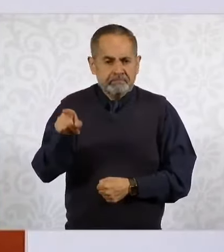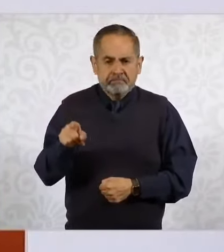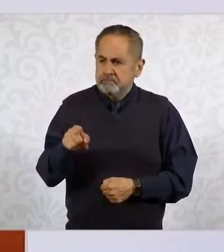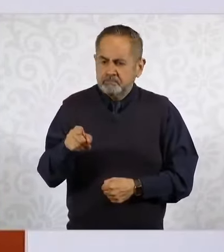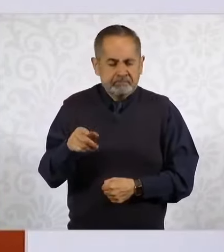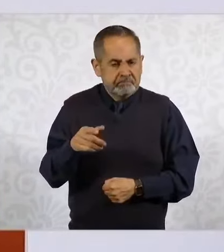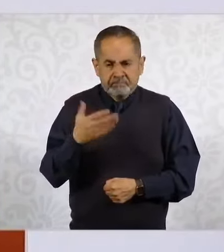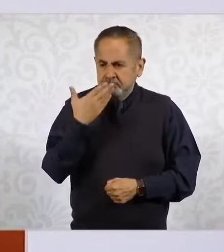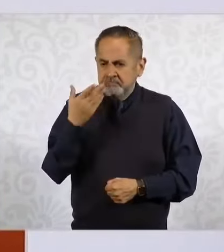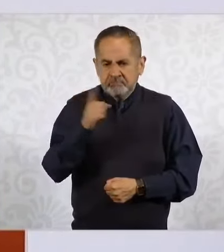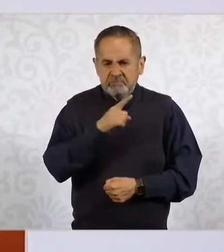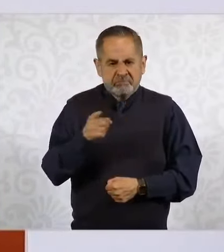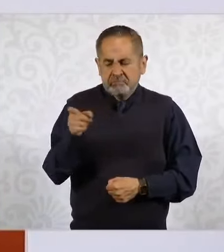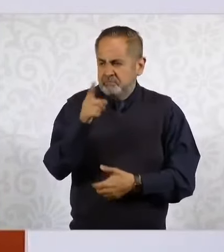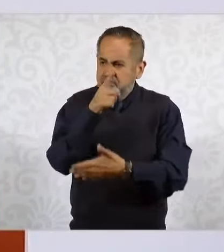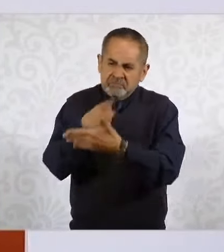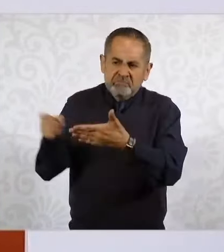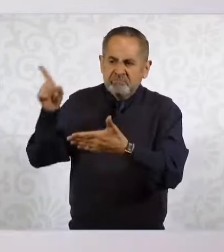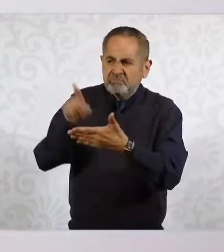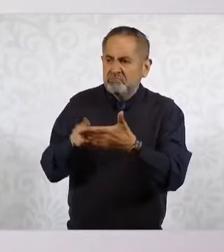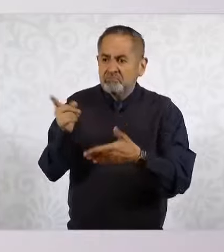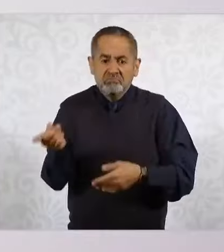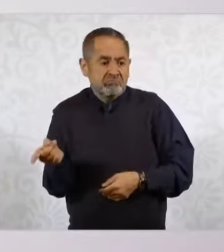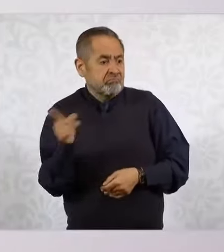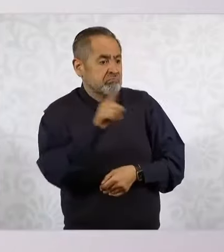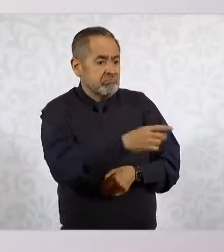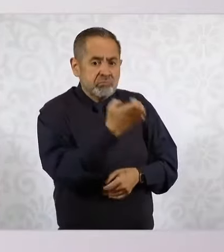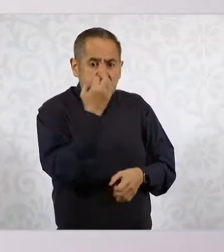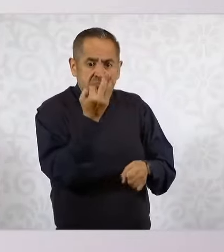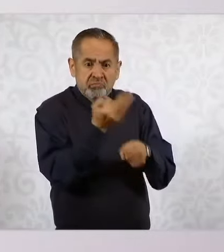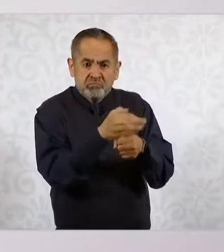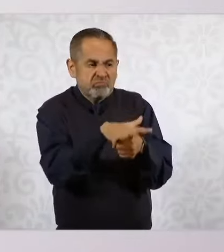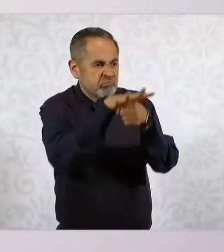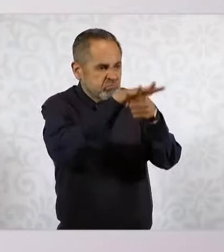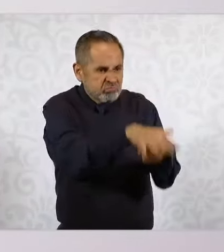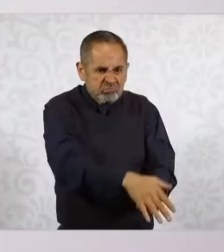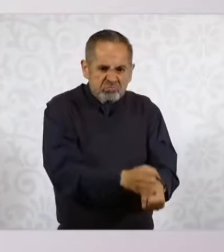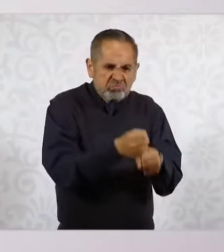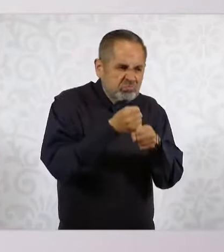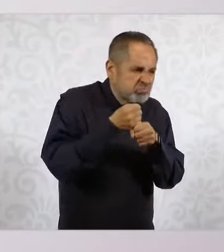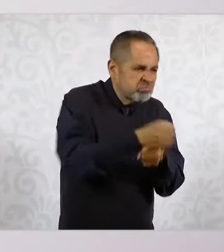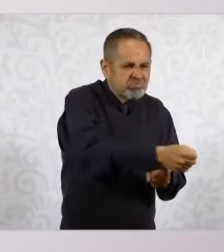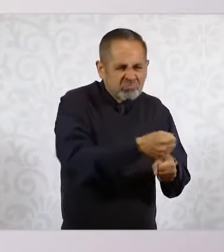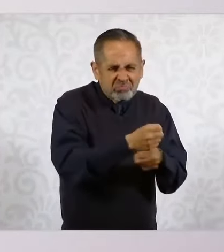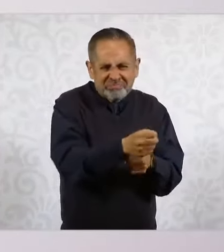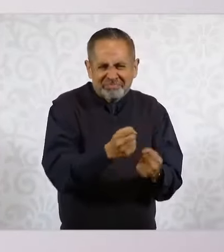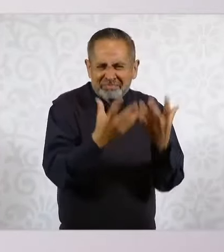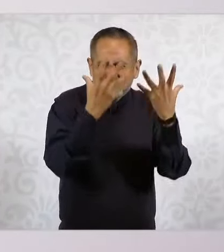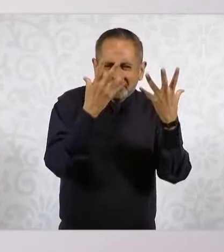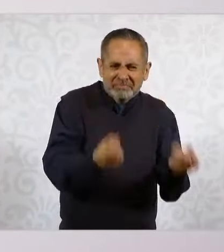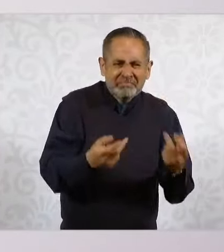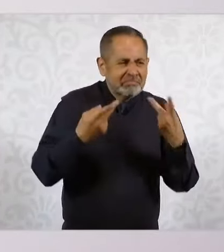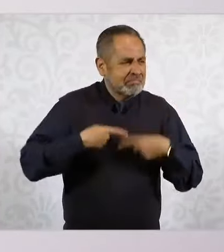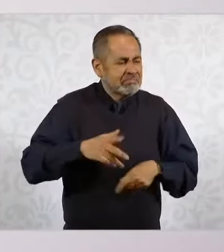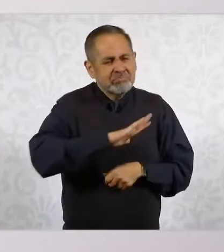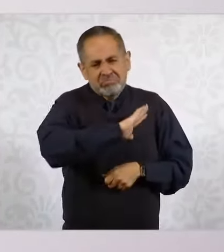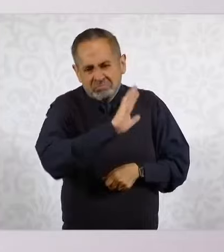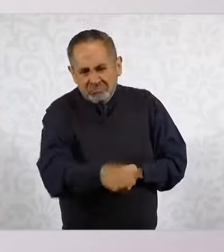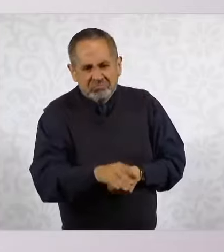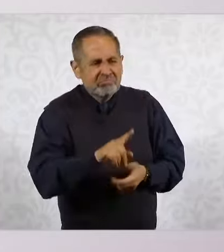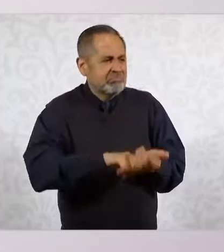estudiantil y social que tuvo como consecuencia decenas de muertos, heridos,